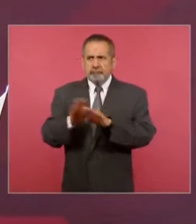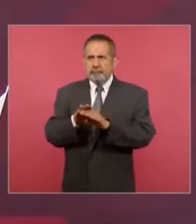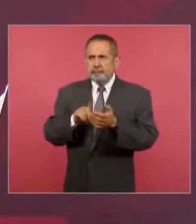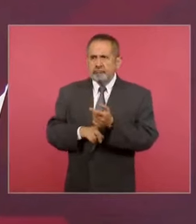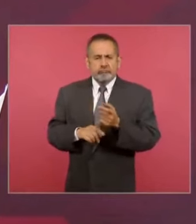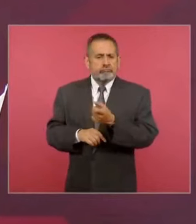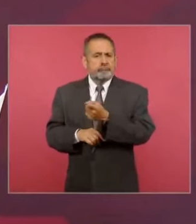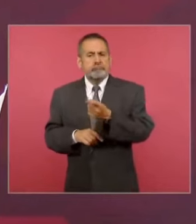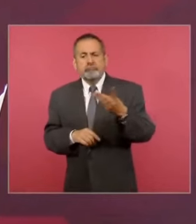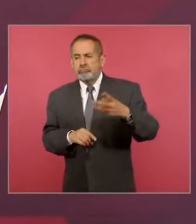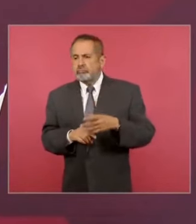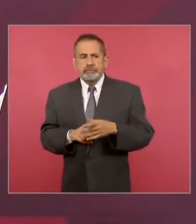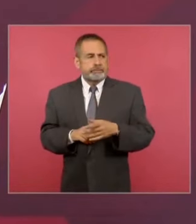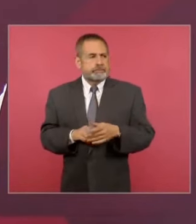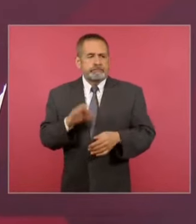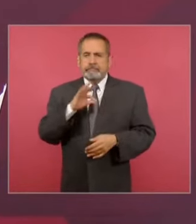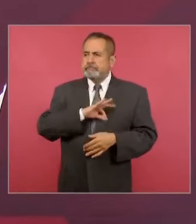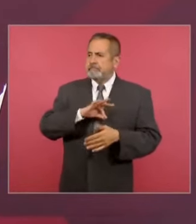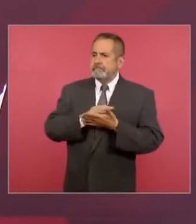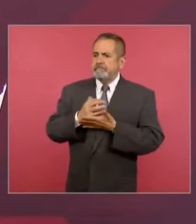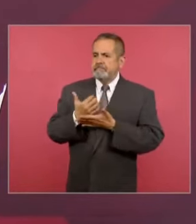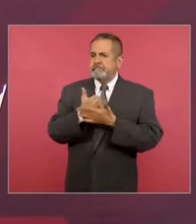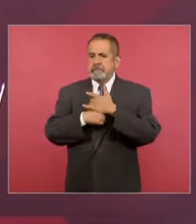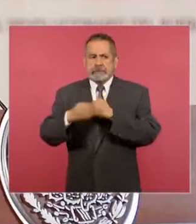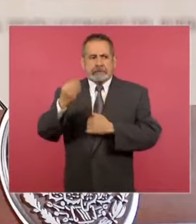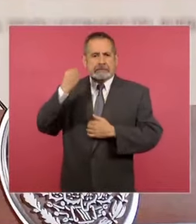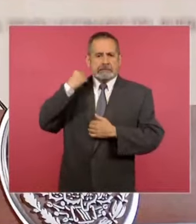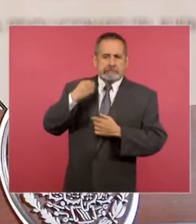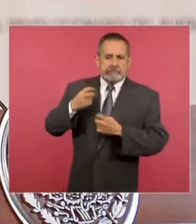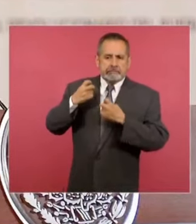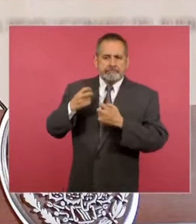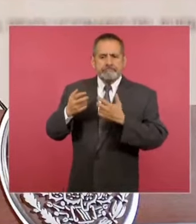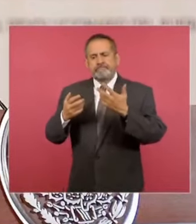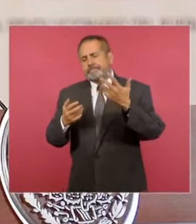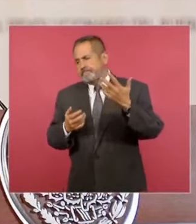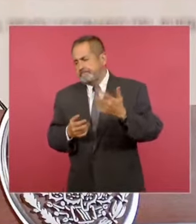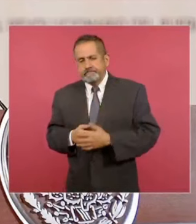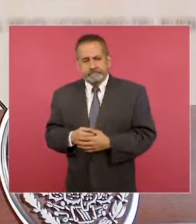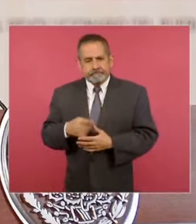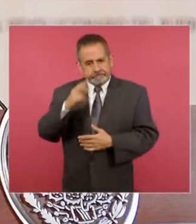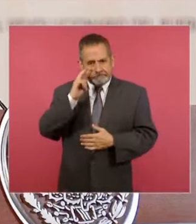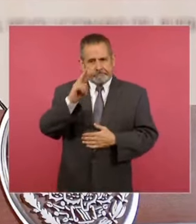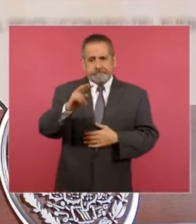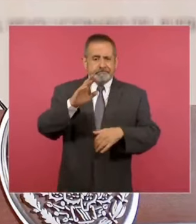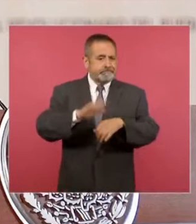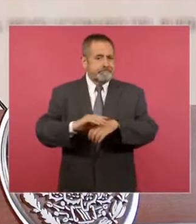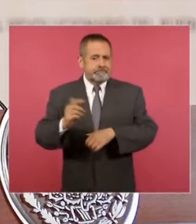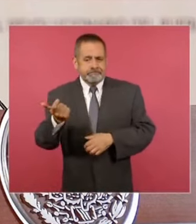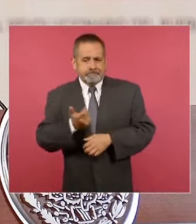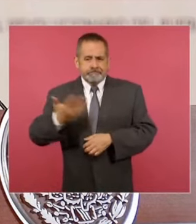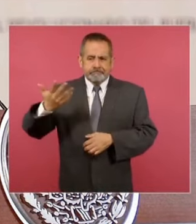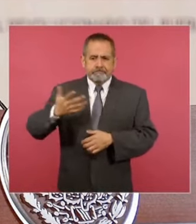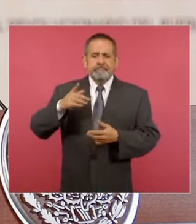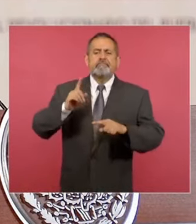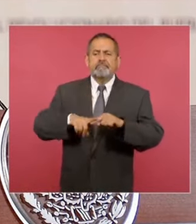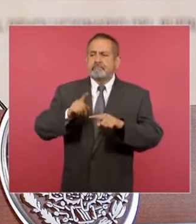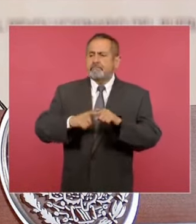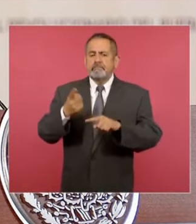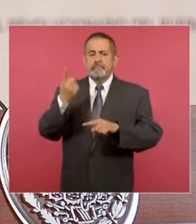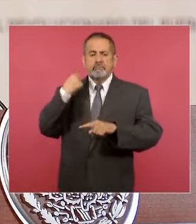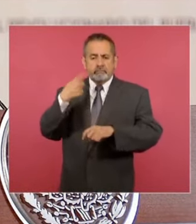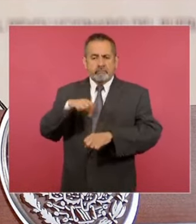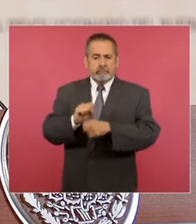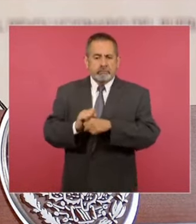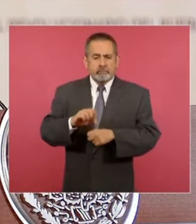yo creo, se guardan ahí tantito del subsidio, como podemos ver en las tres marcas más careras la semana pasada,